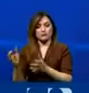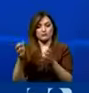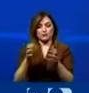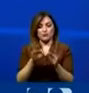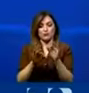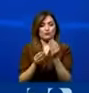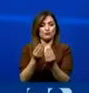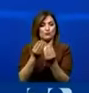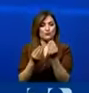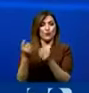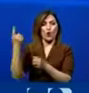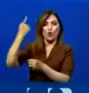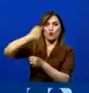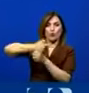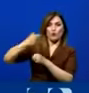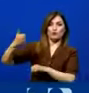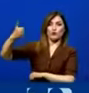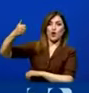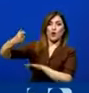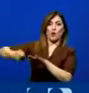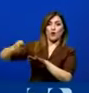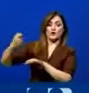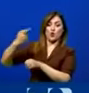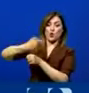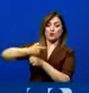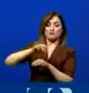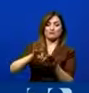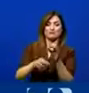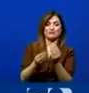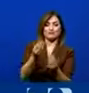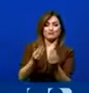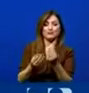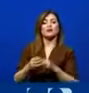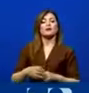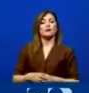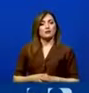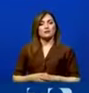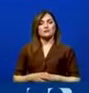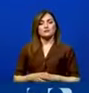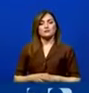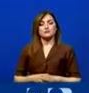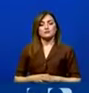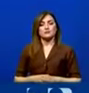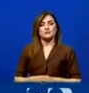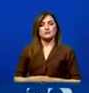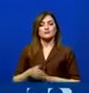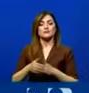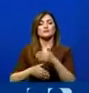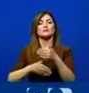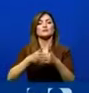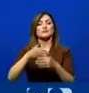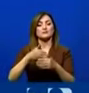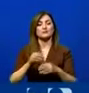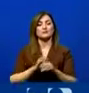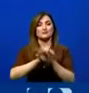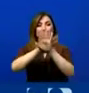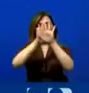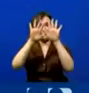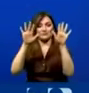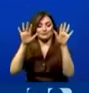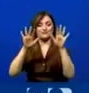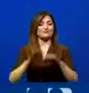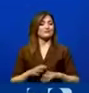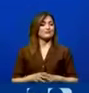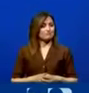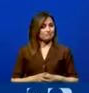indicaciones y las órdenes del juez competente de que puede comenzar a destruirlas. Ese proceso es claro, ese proceso